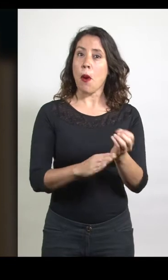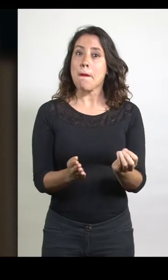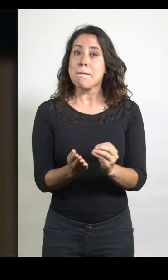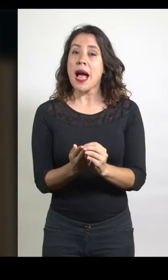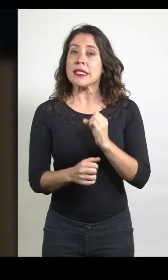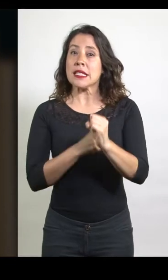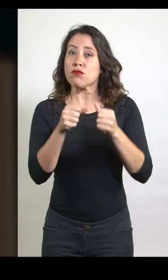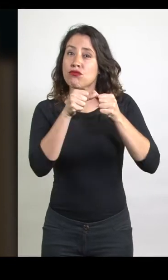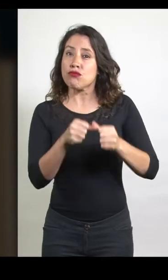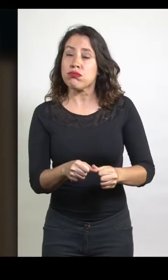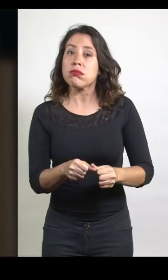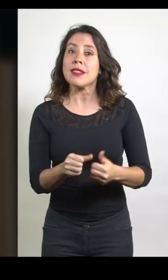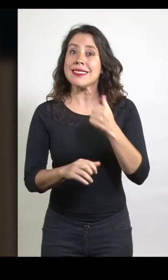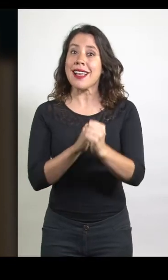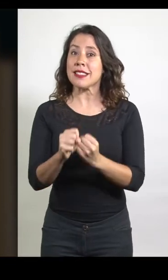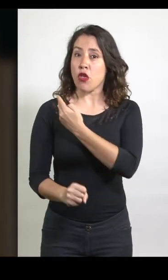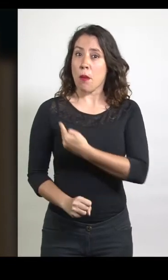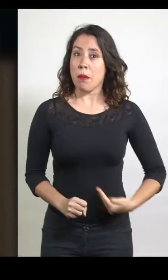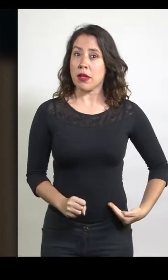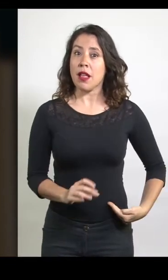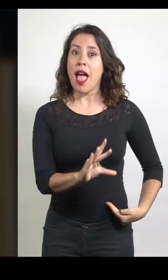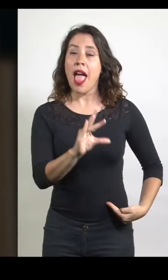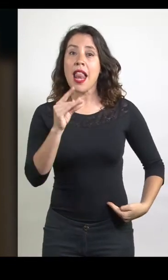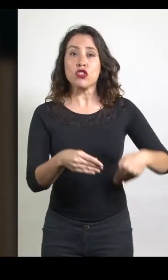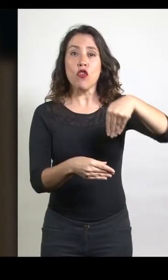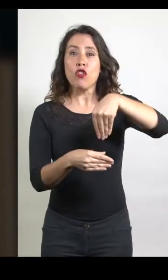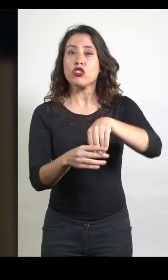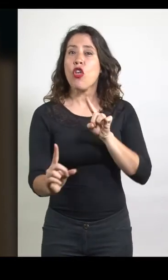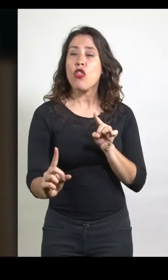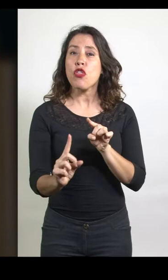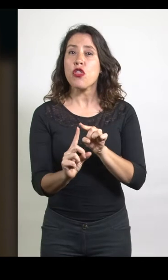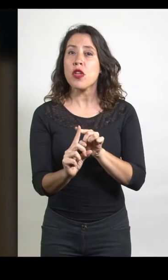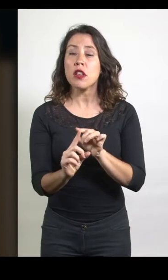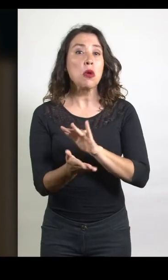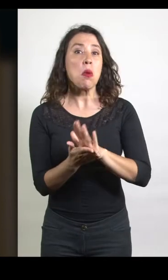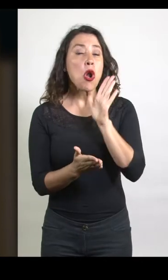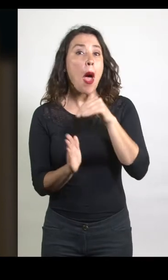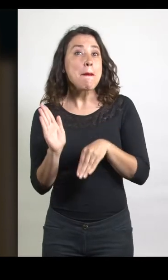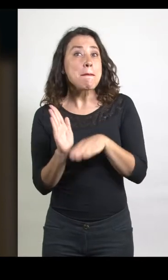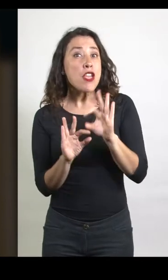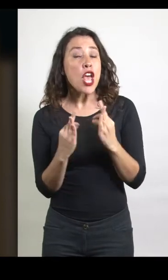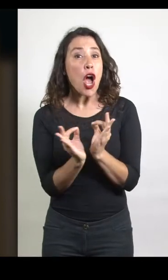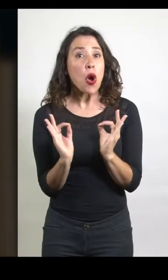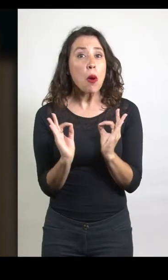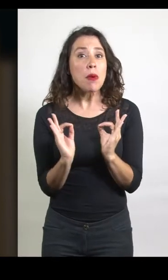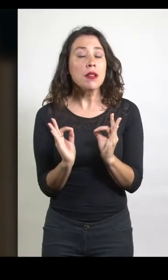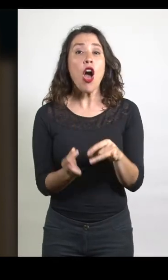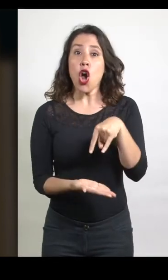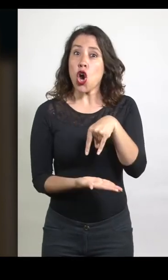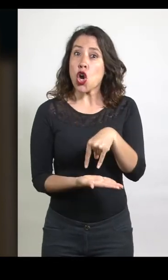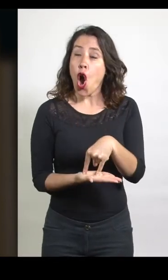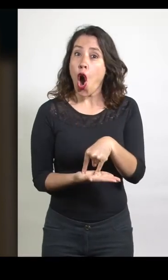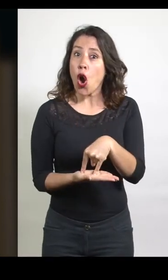aumento a seis años del periodo presidencial, cuya elección sería en votación directa y de no existir mayoría absoluta, sería el